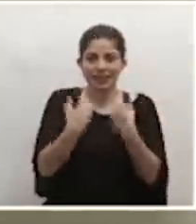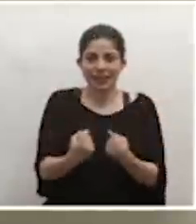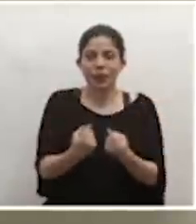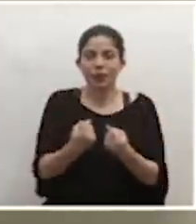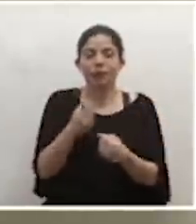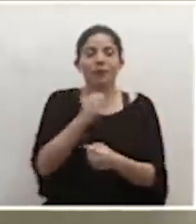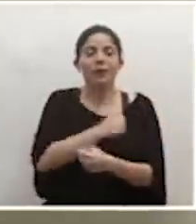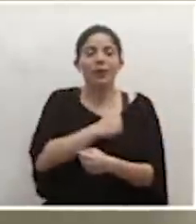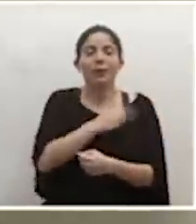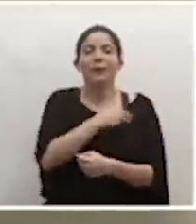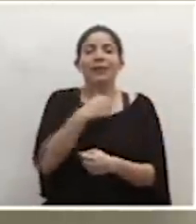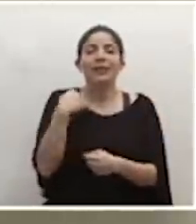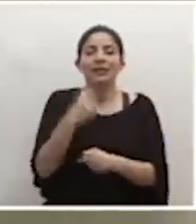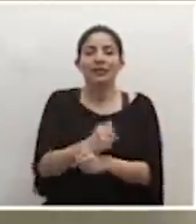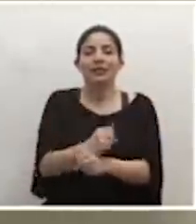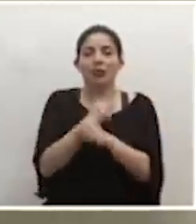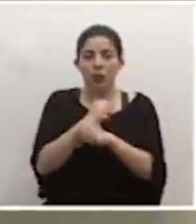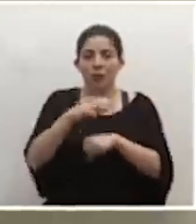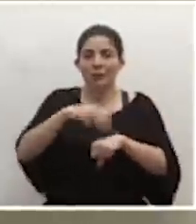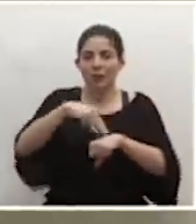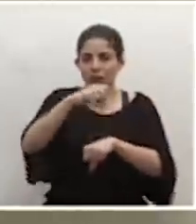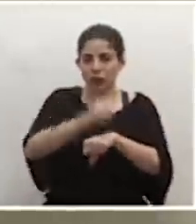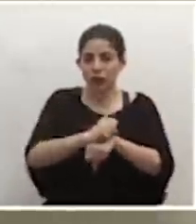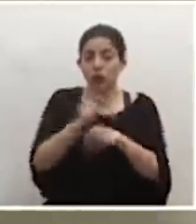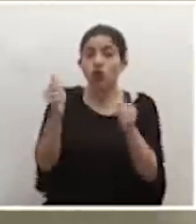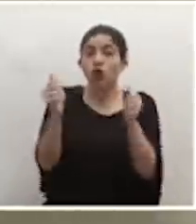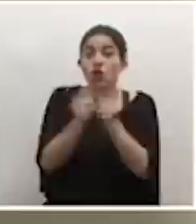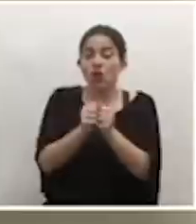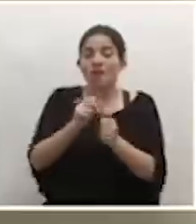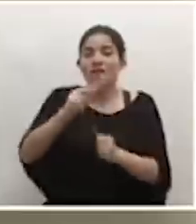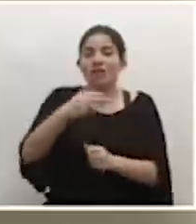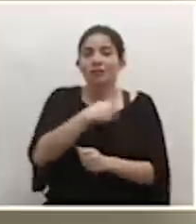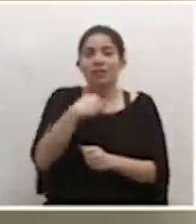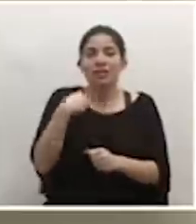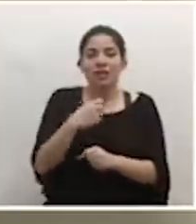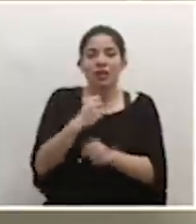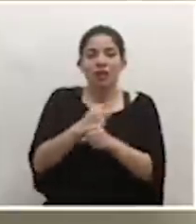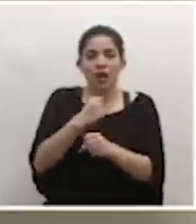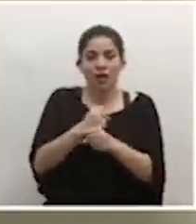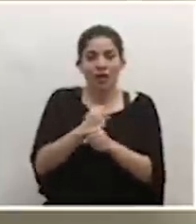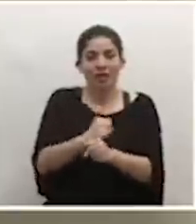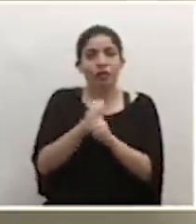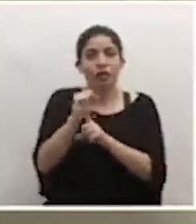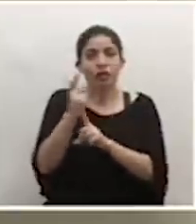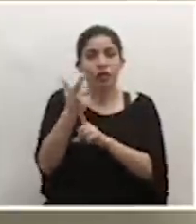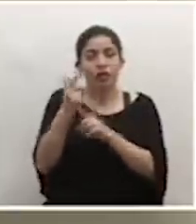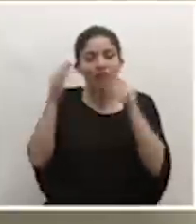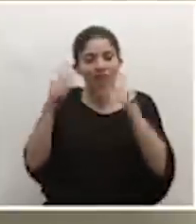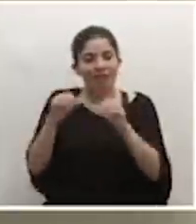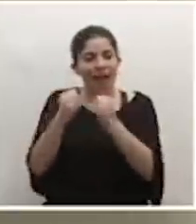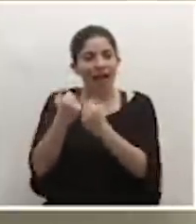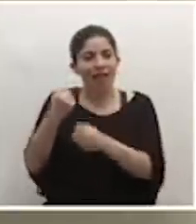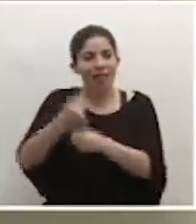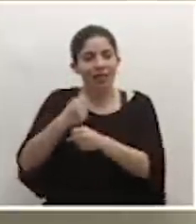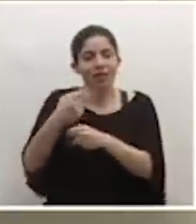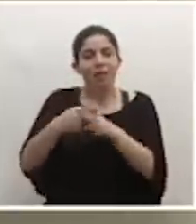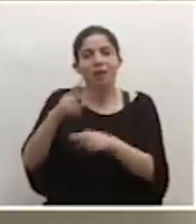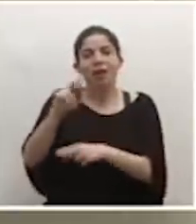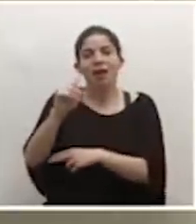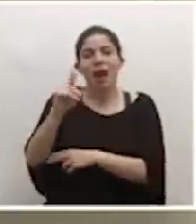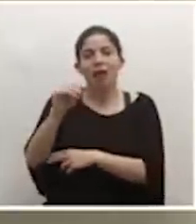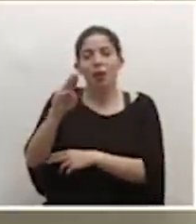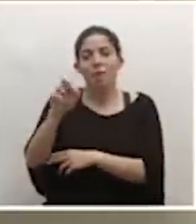don Michael Soto, y también está con el Viceministro de Trabajo y Seguridad Social, el encargado del área laboral, don Ricardo Marín.